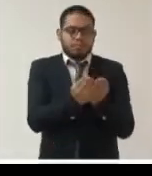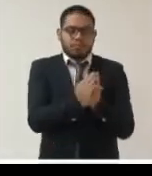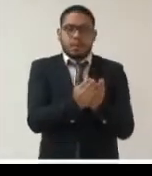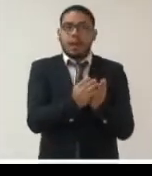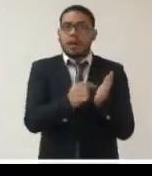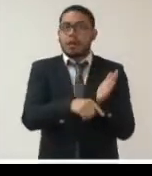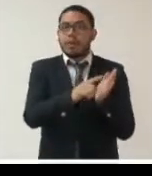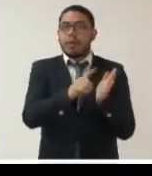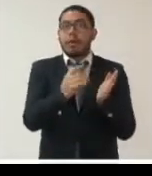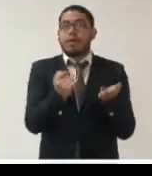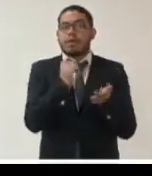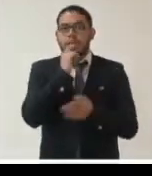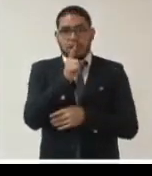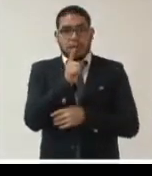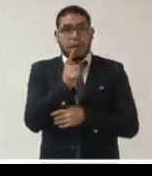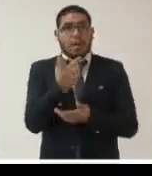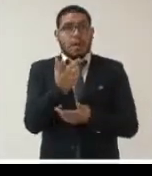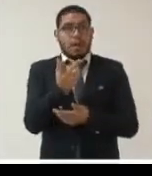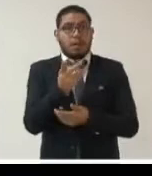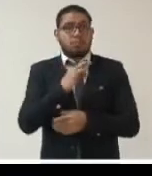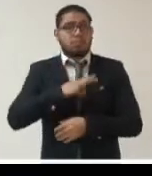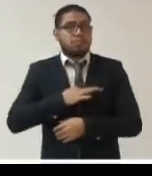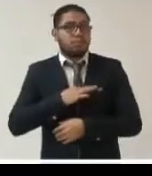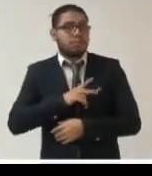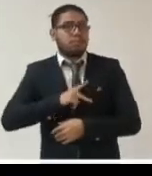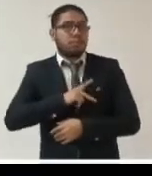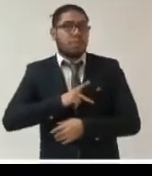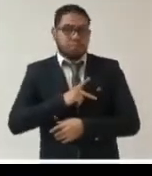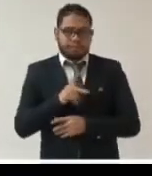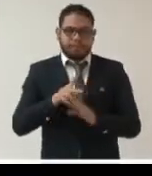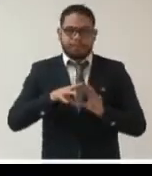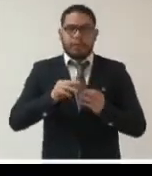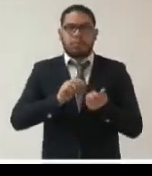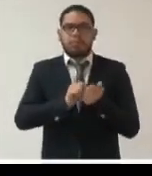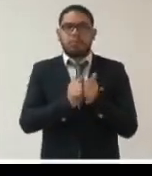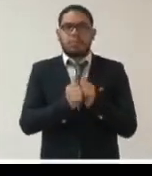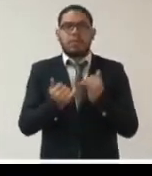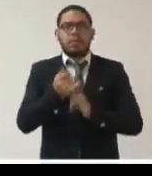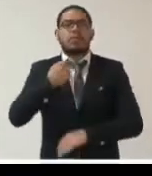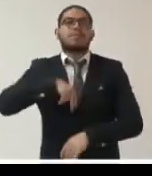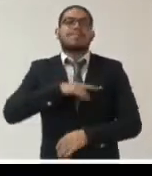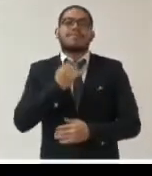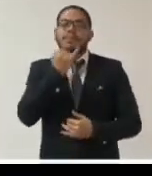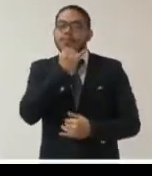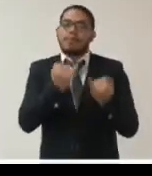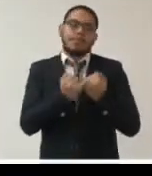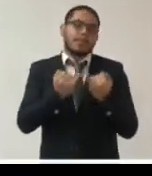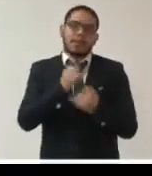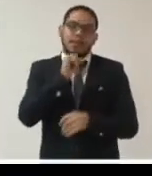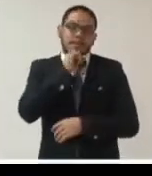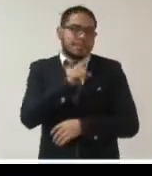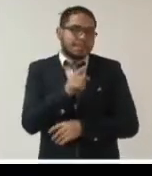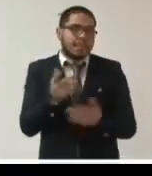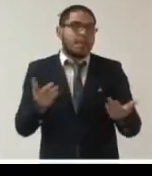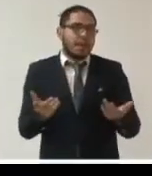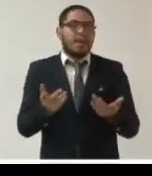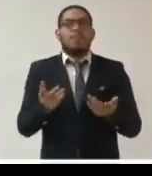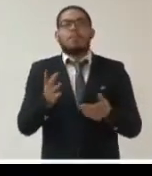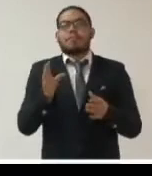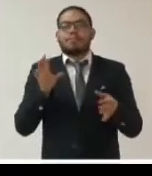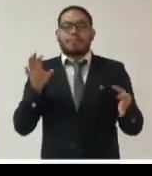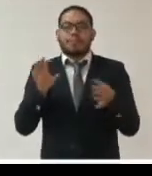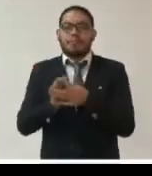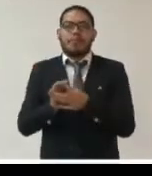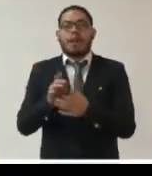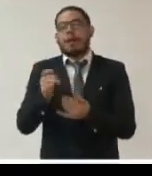que es como el virus va mutando y nuestros retos también ¿no? y tenemos que adaptarnos pues con esa suficiente